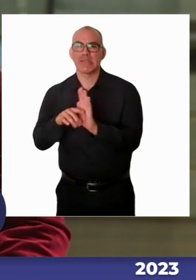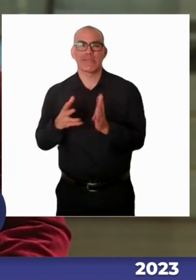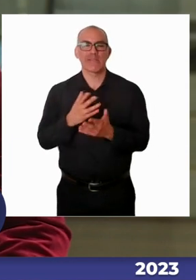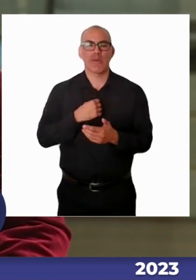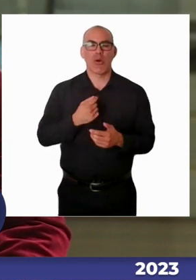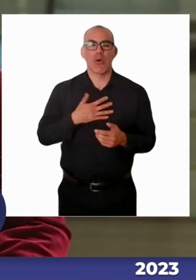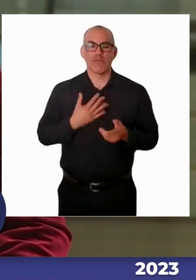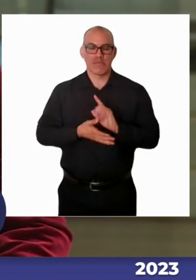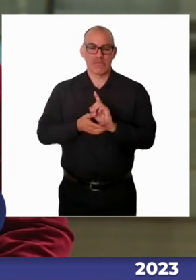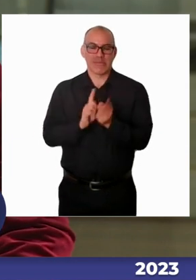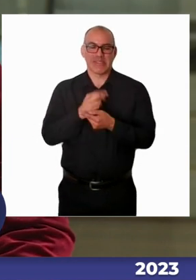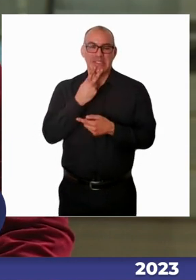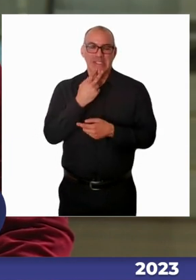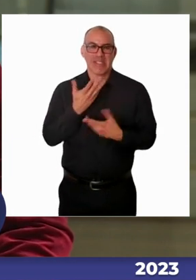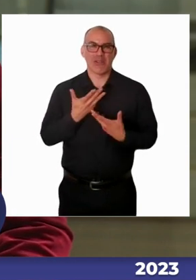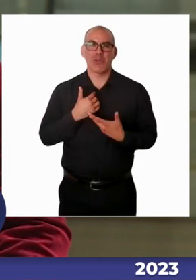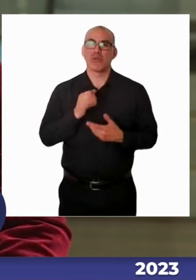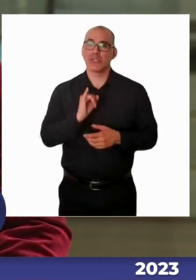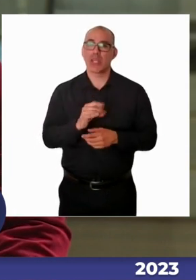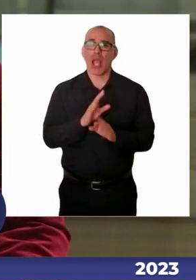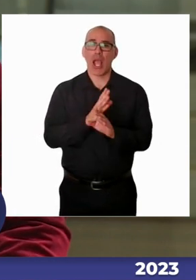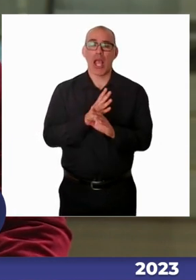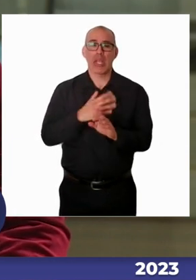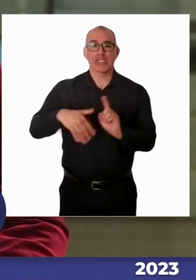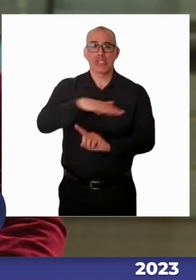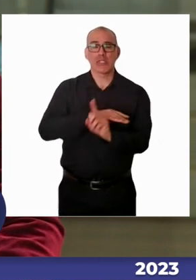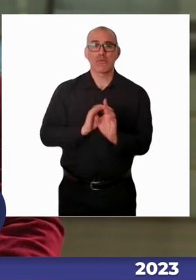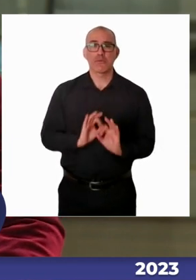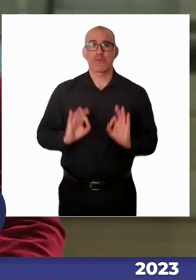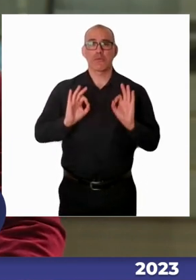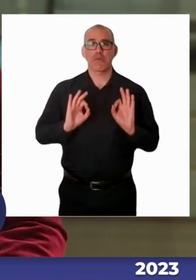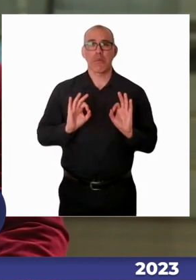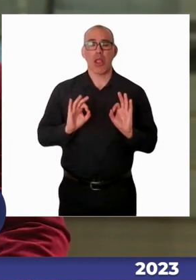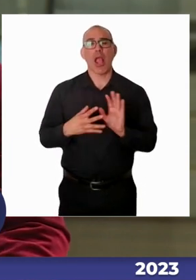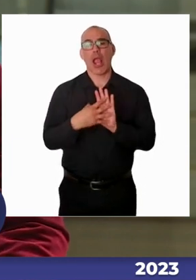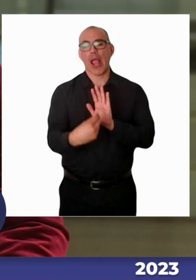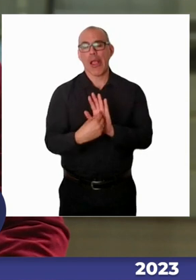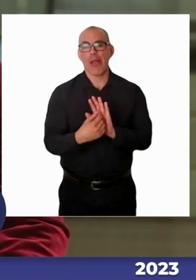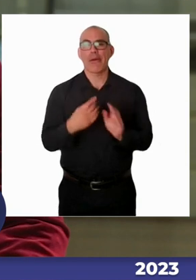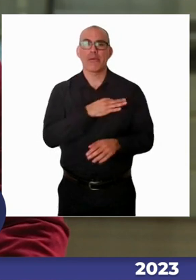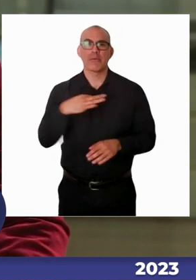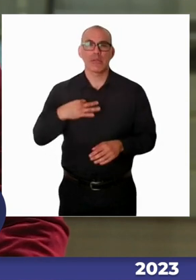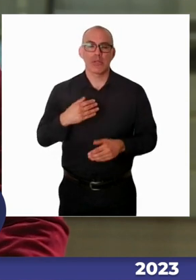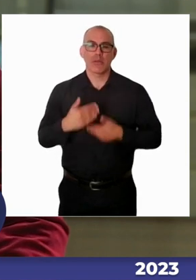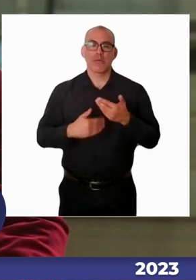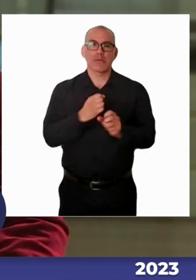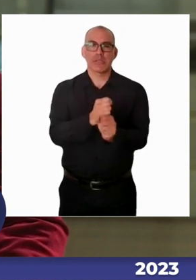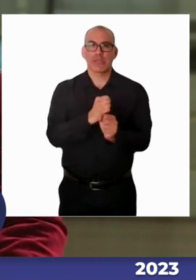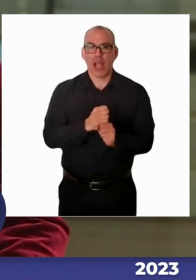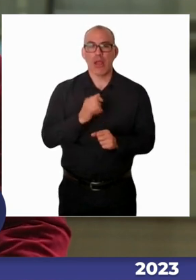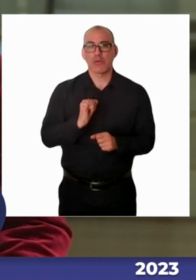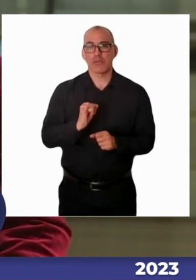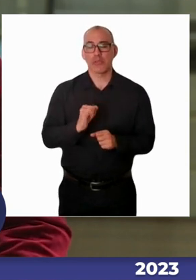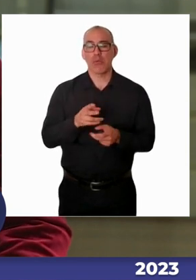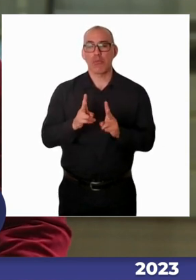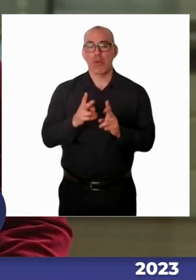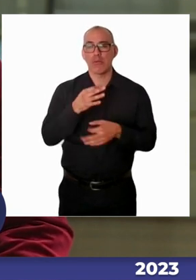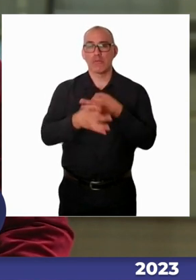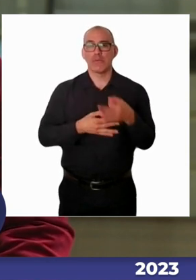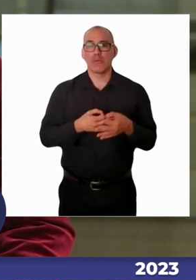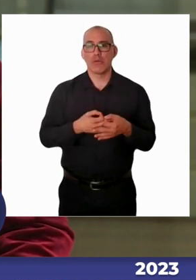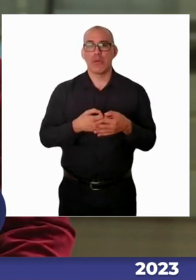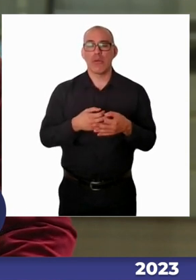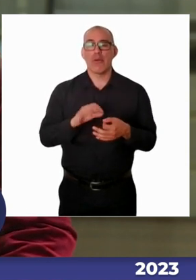focalización sea hacia él y con especialistas hacia él. Y yo tuve un sueño